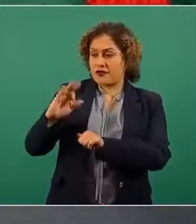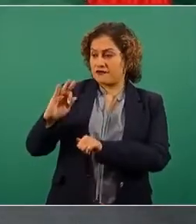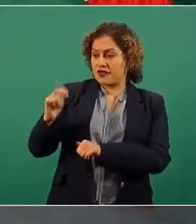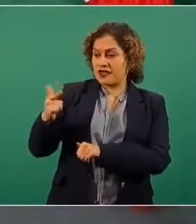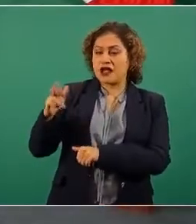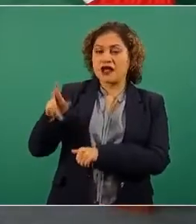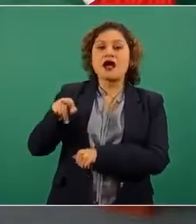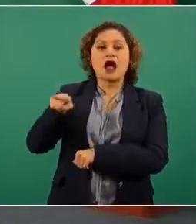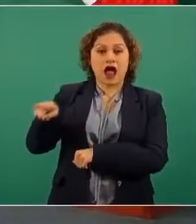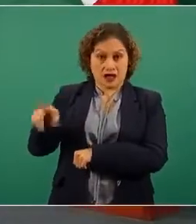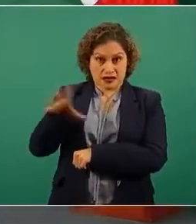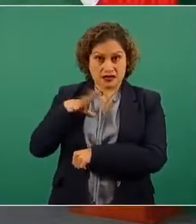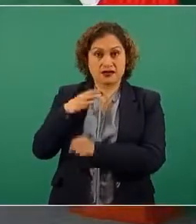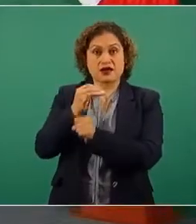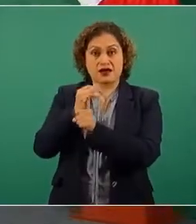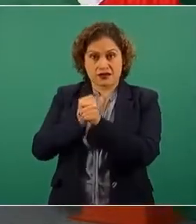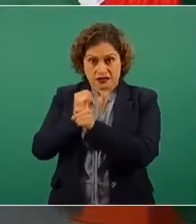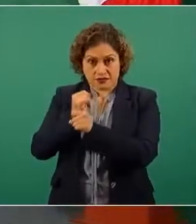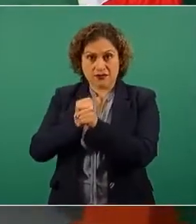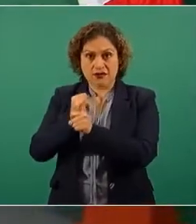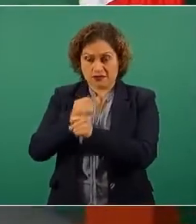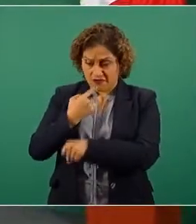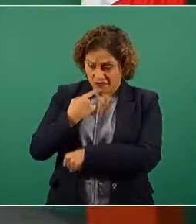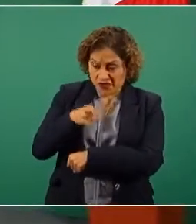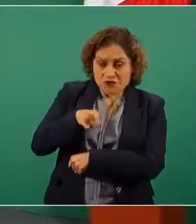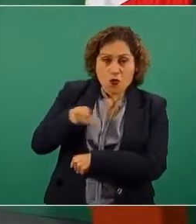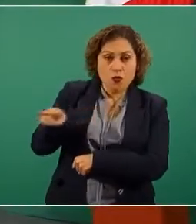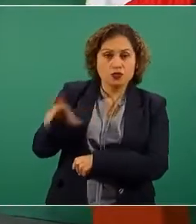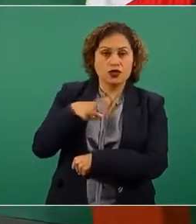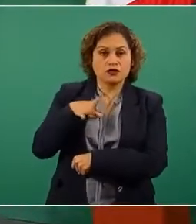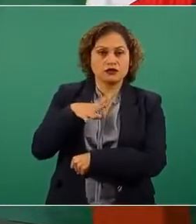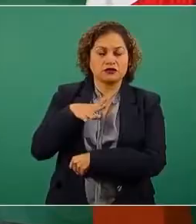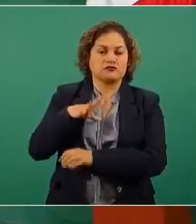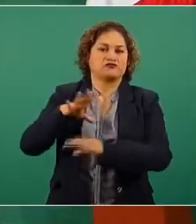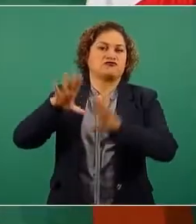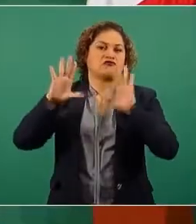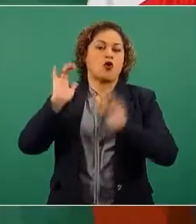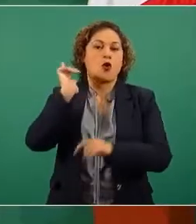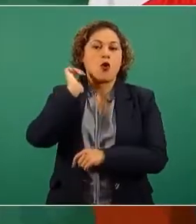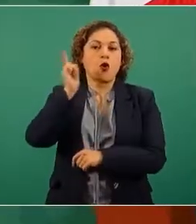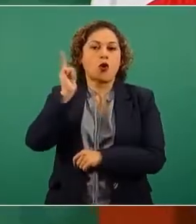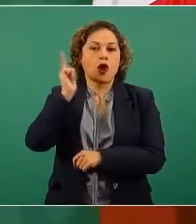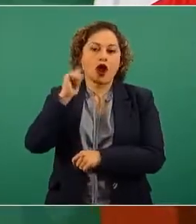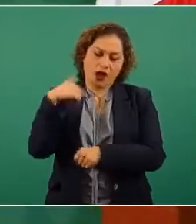y se aclare todo esto